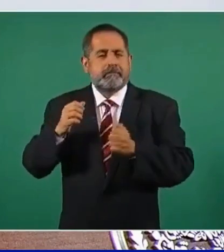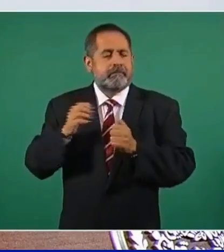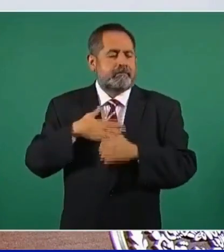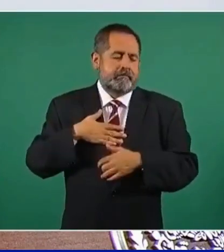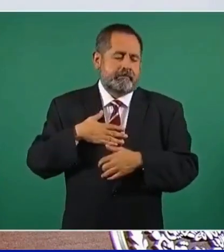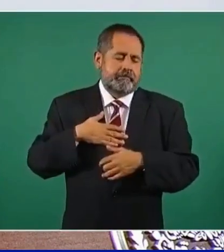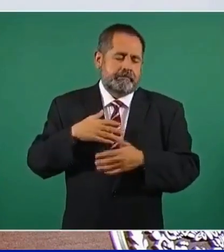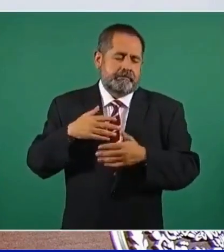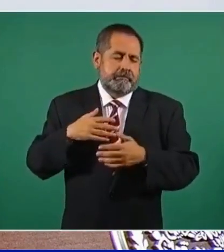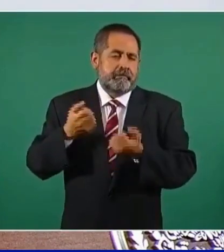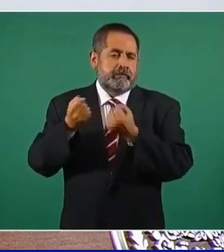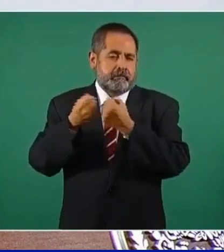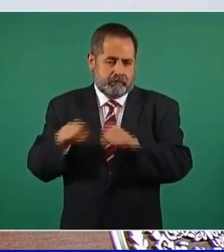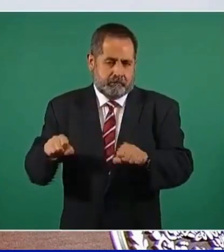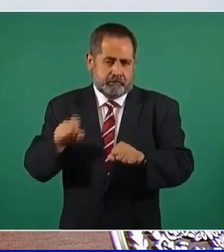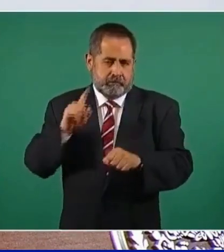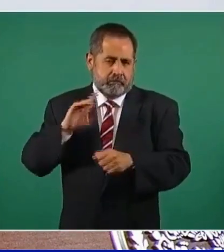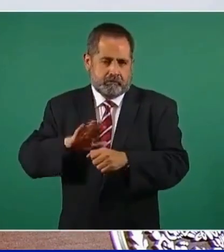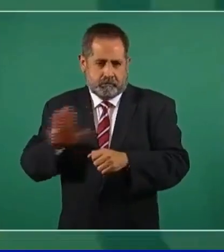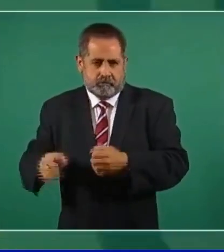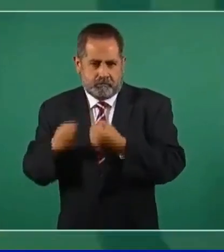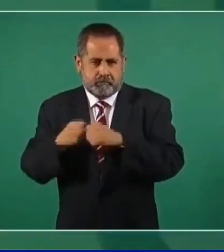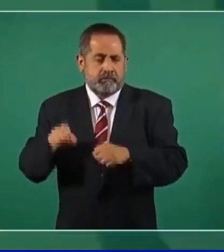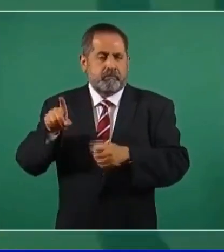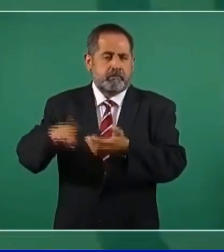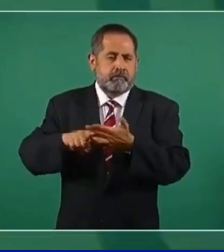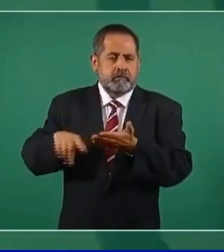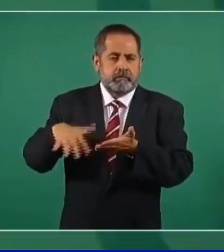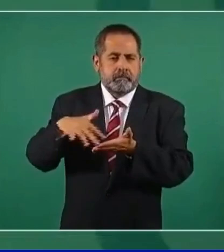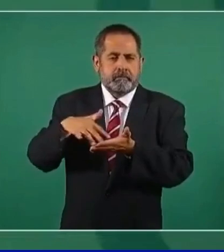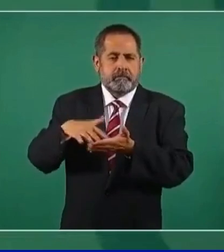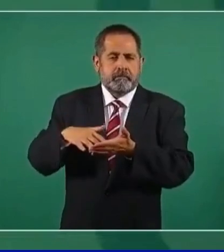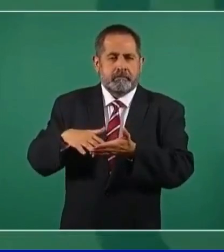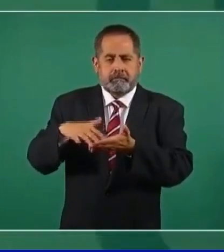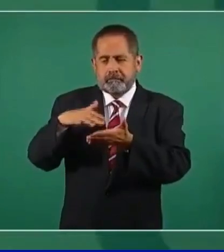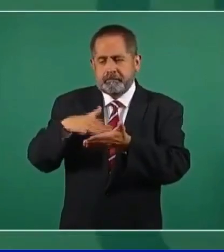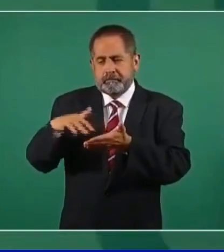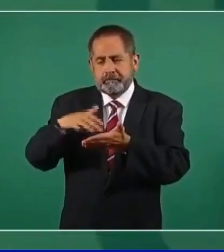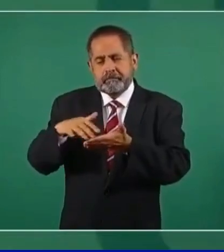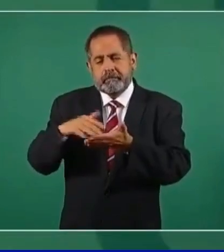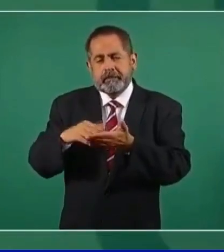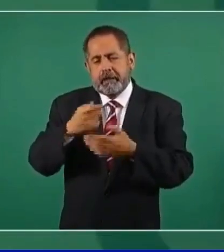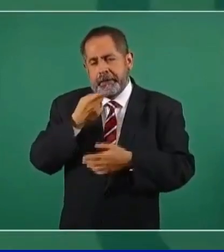leía el rosario por teléfono para una amiga.